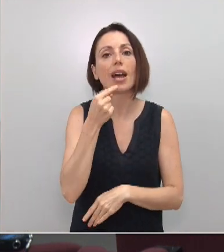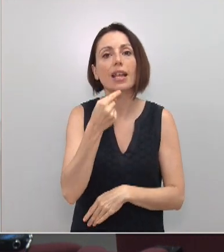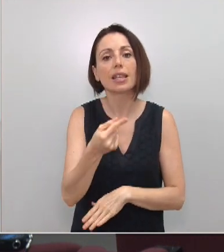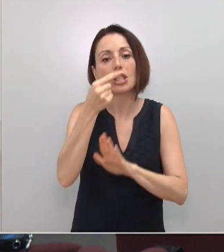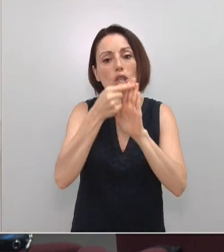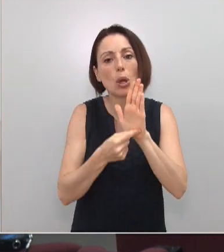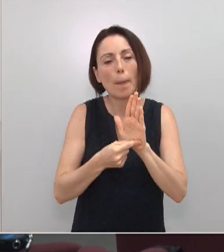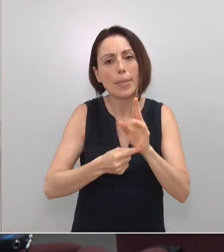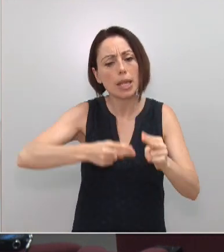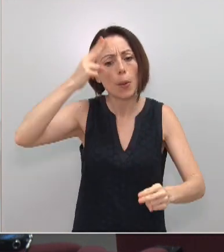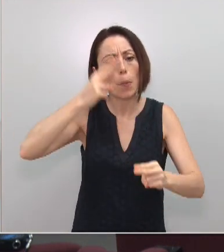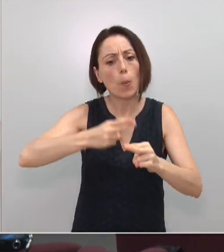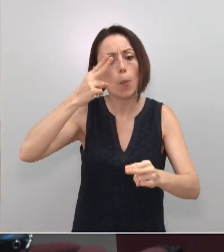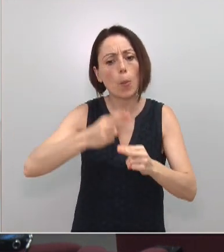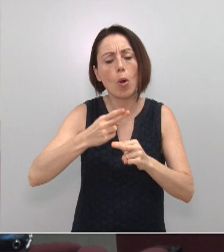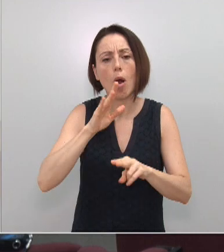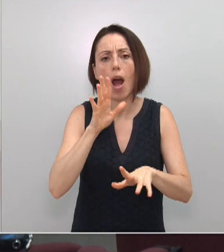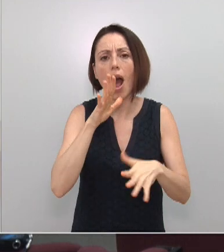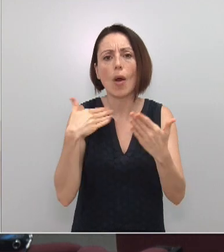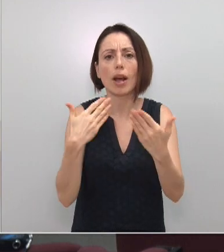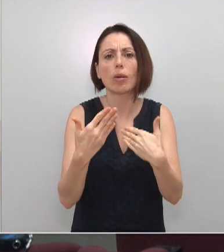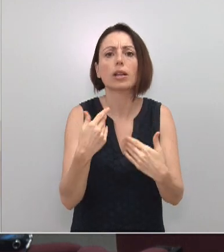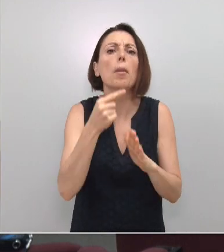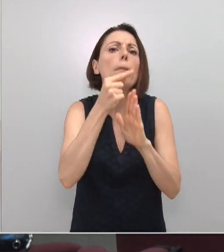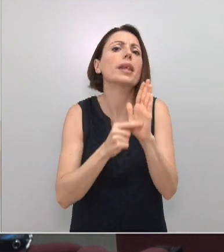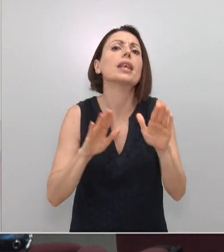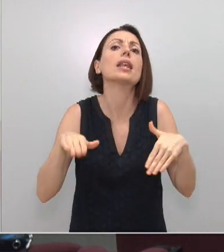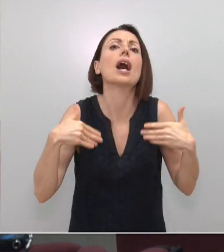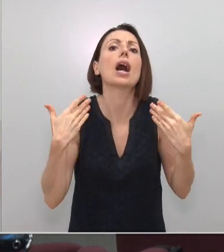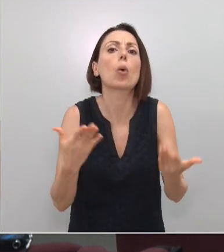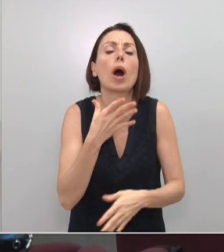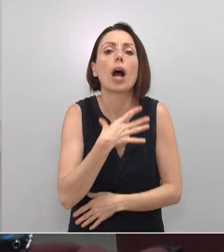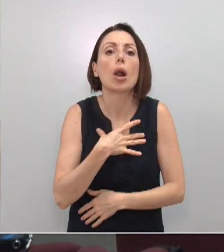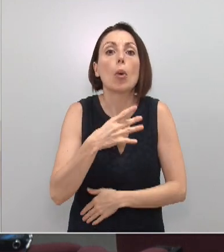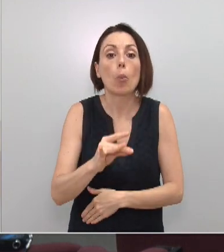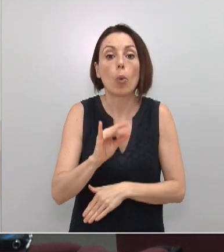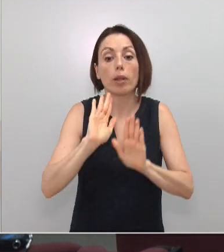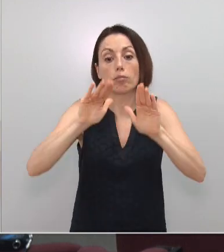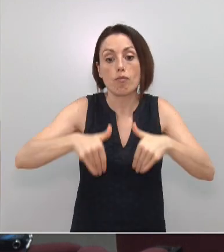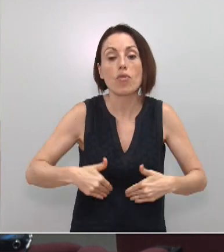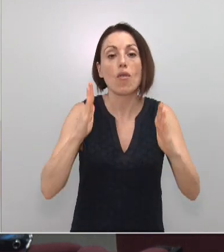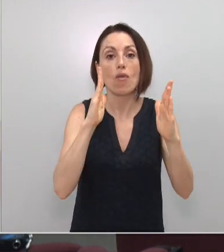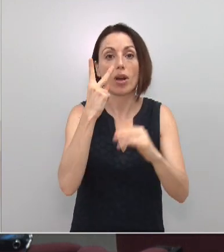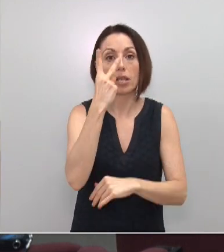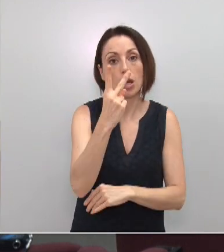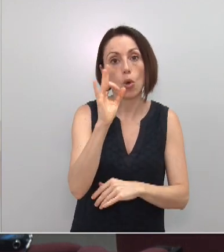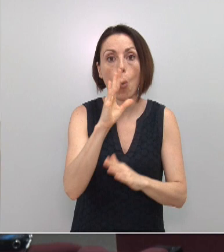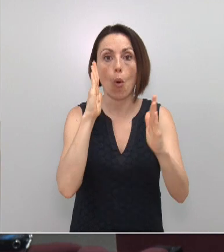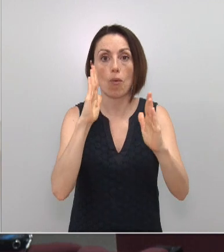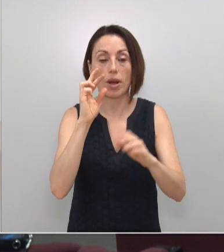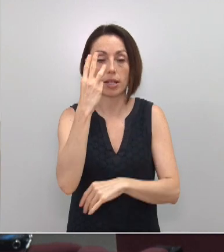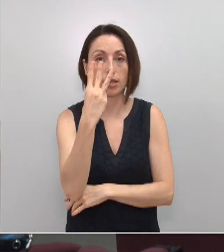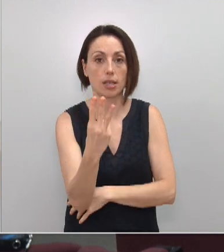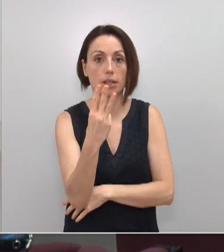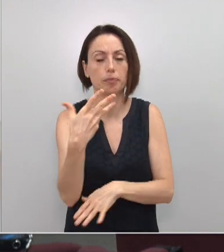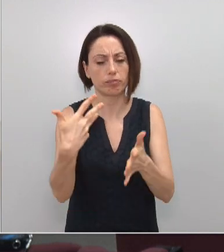drásticas sobre la mesa. Me gustaría saber cuáles son. No sé, quizás se refería a lo de volver a fase 2 o fase 3. Me gustaría que